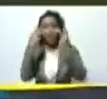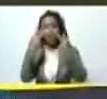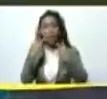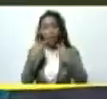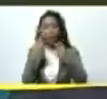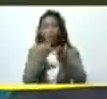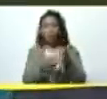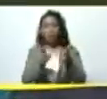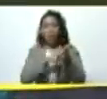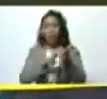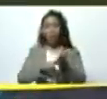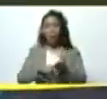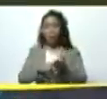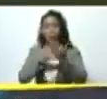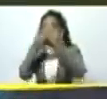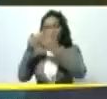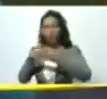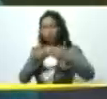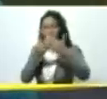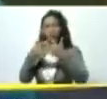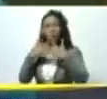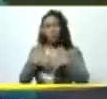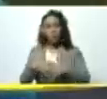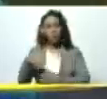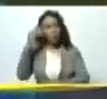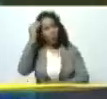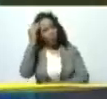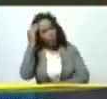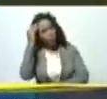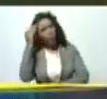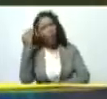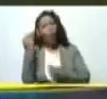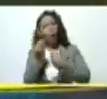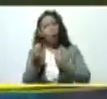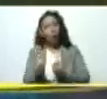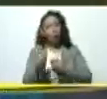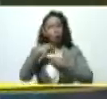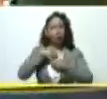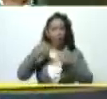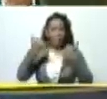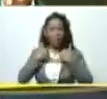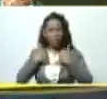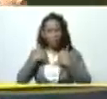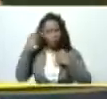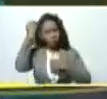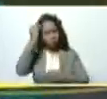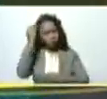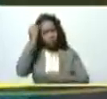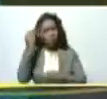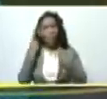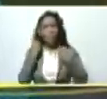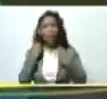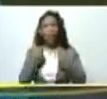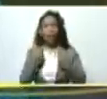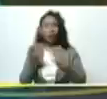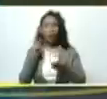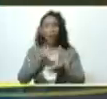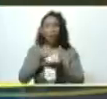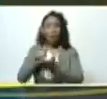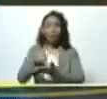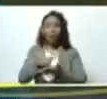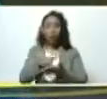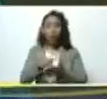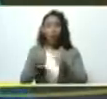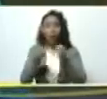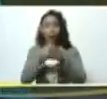los repase los estudie los reflexione los interiorice para que se incorporen en